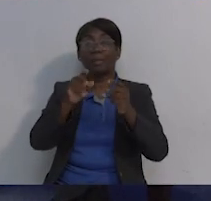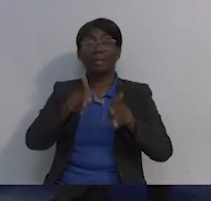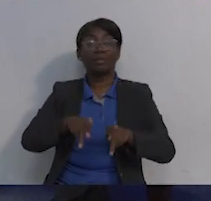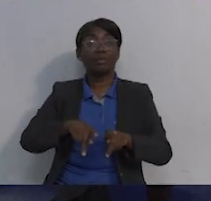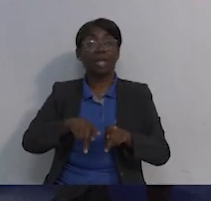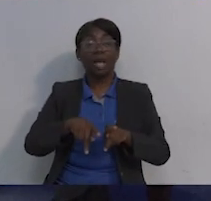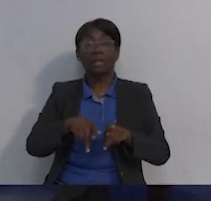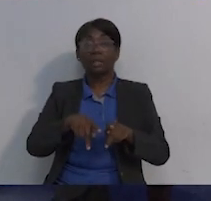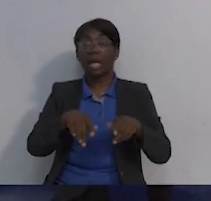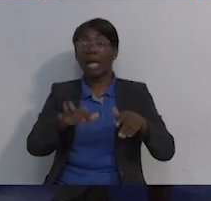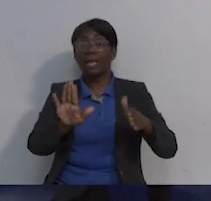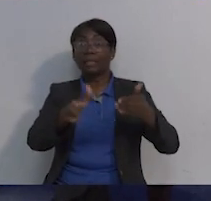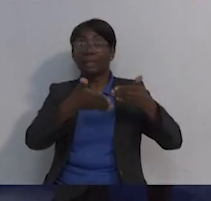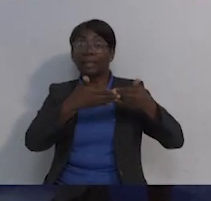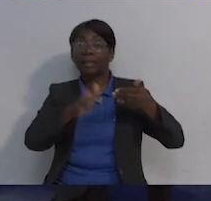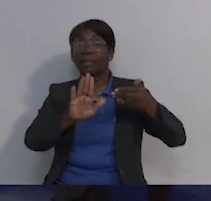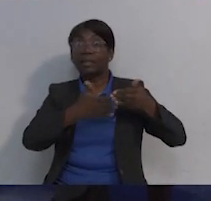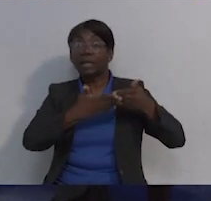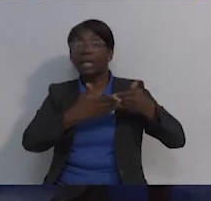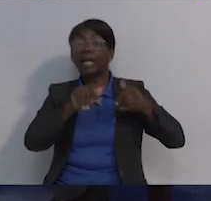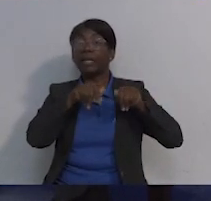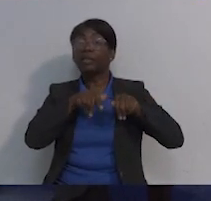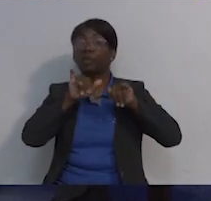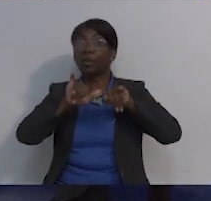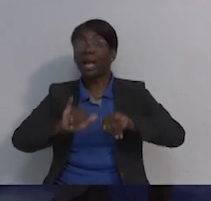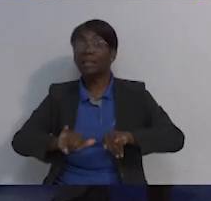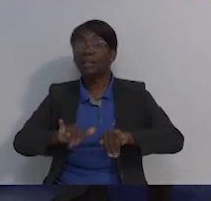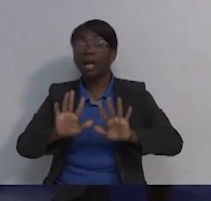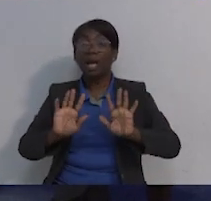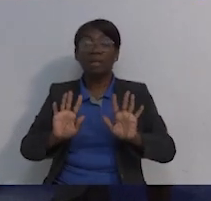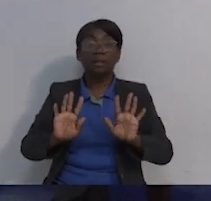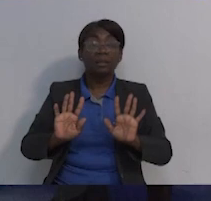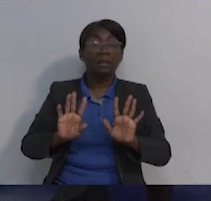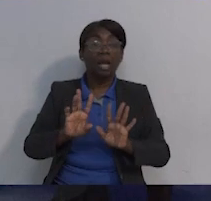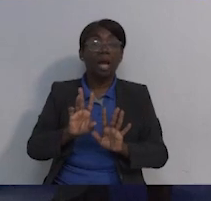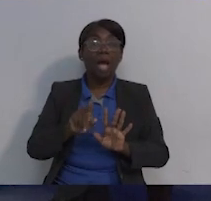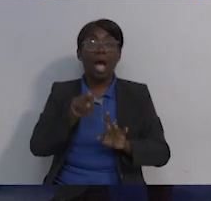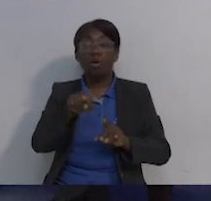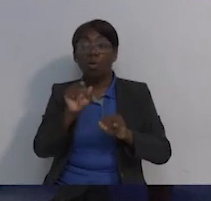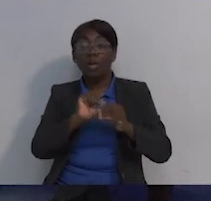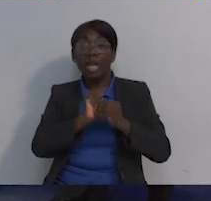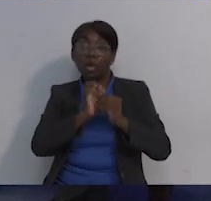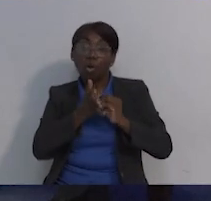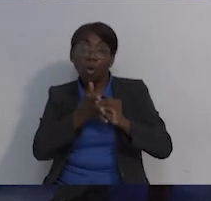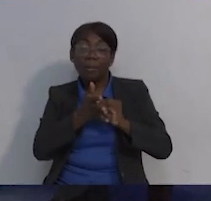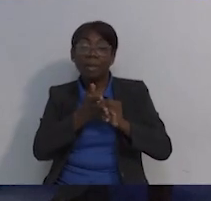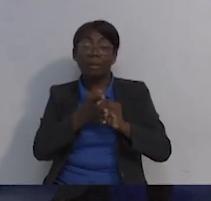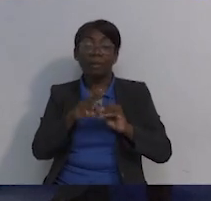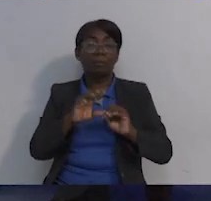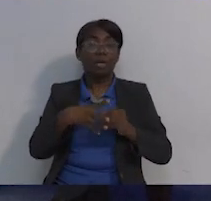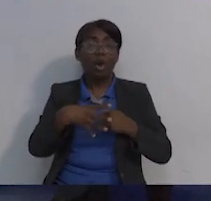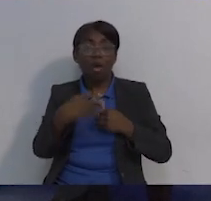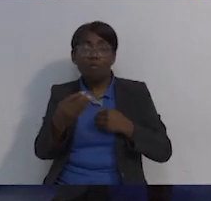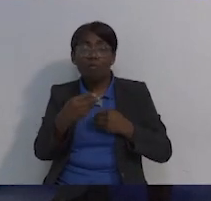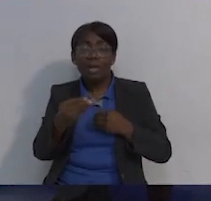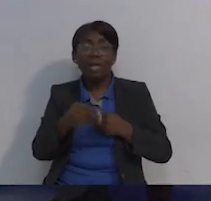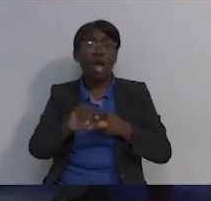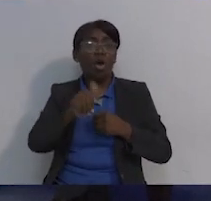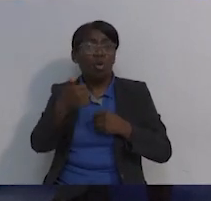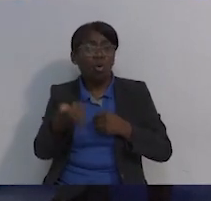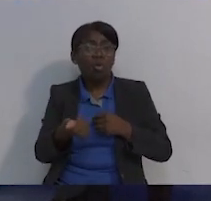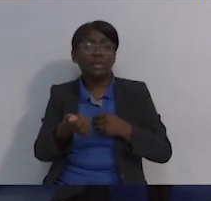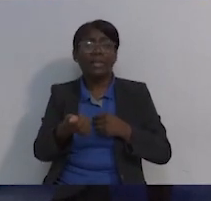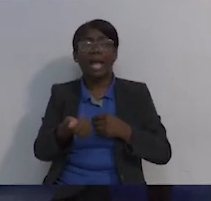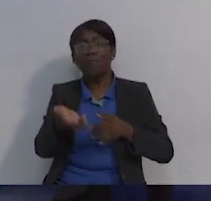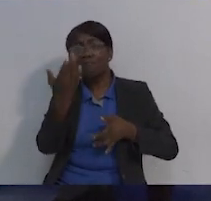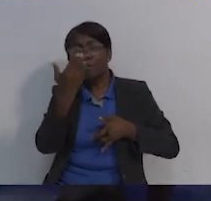dos años en mucha gente no salía hacerse más, o sea, no solamente en esta enfermedad, tengo